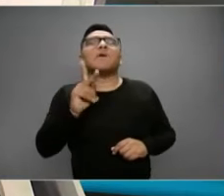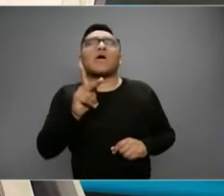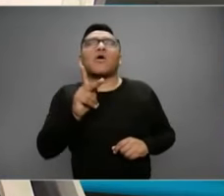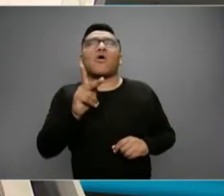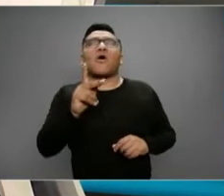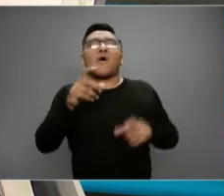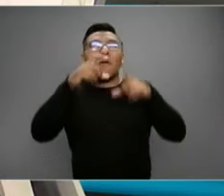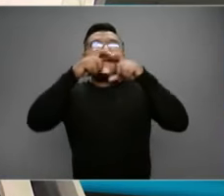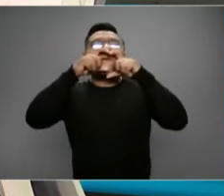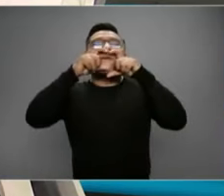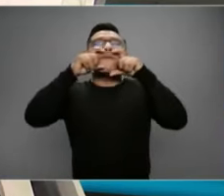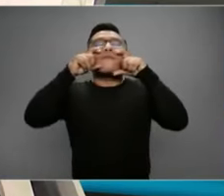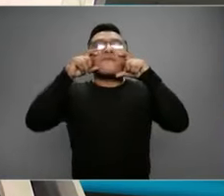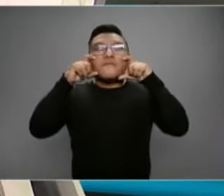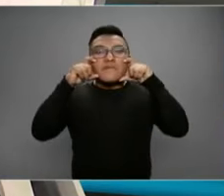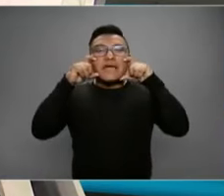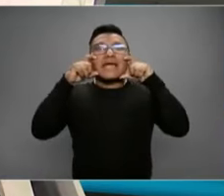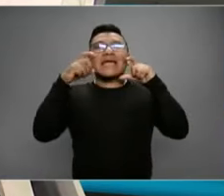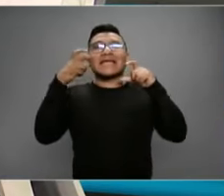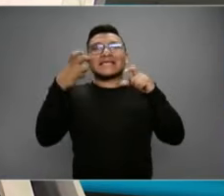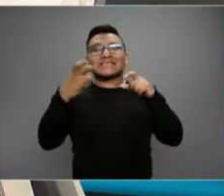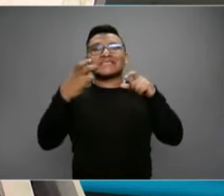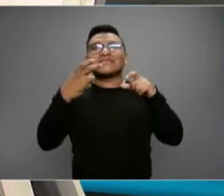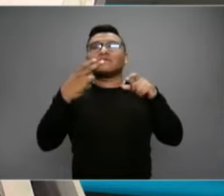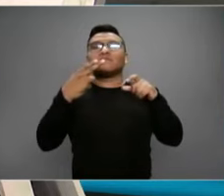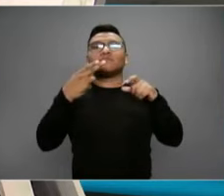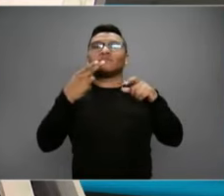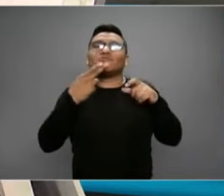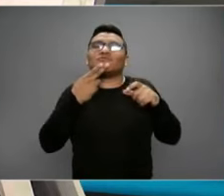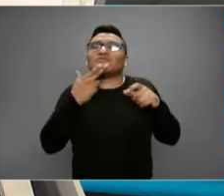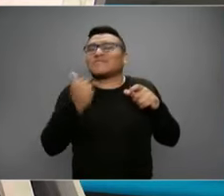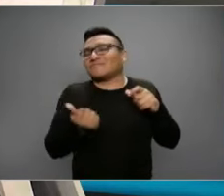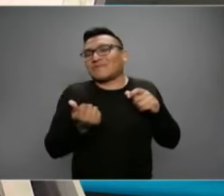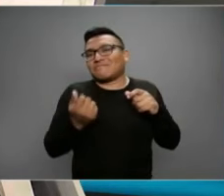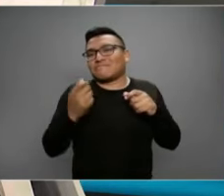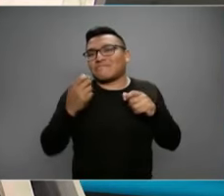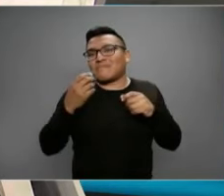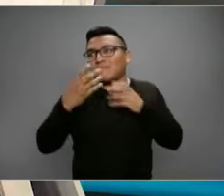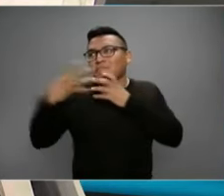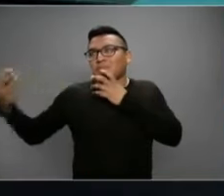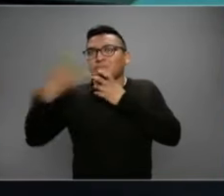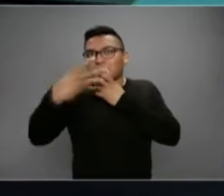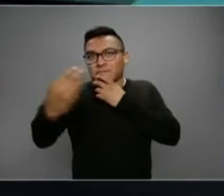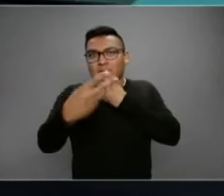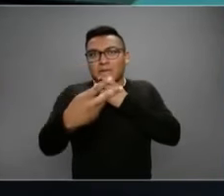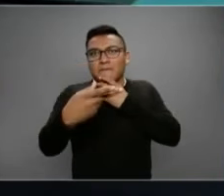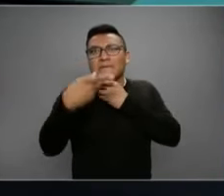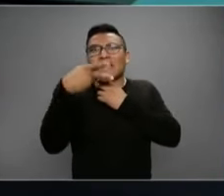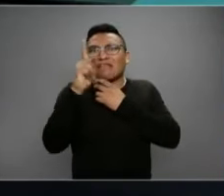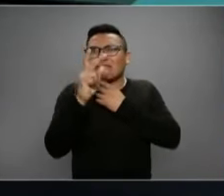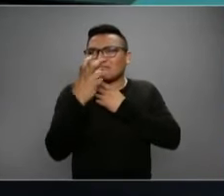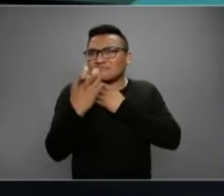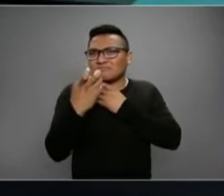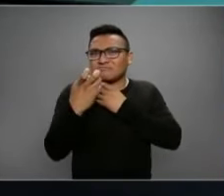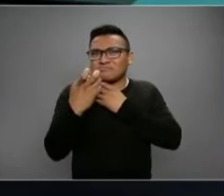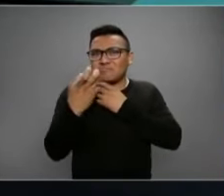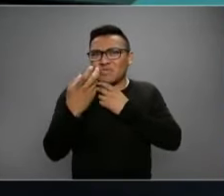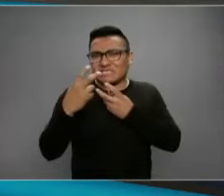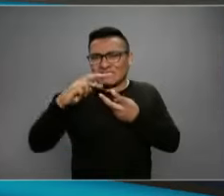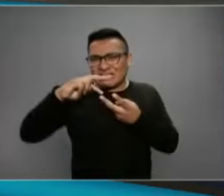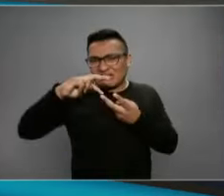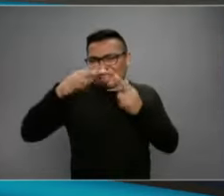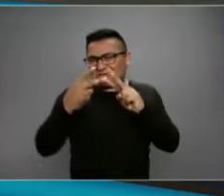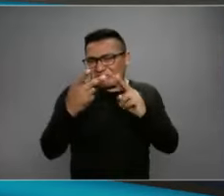independientemente de que no funcione para evitar el contagio, ¿puede ser contraproducente? Puede ser